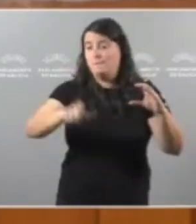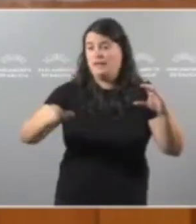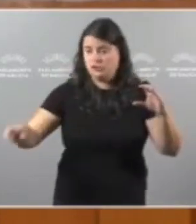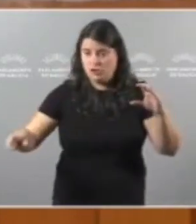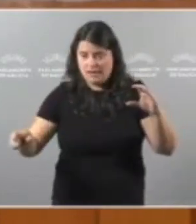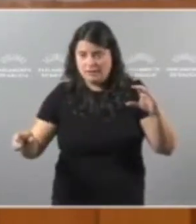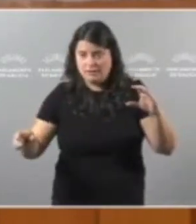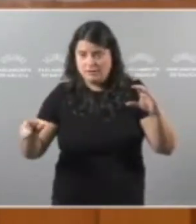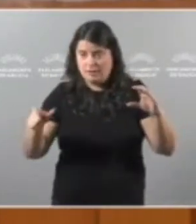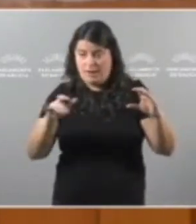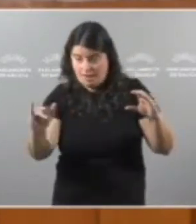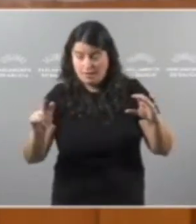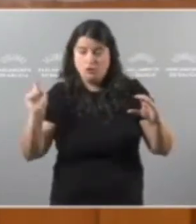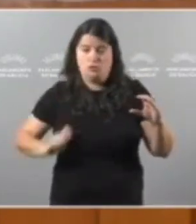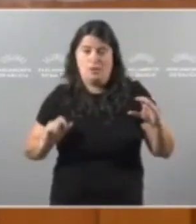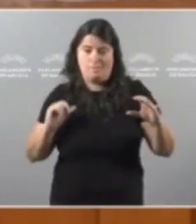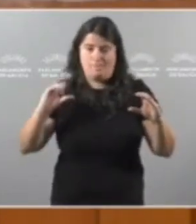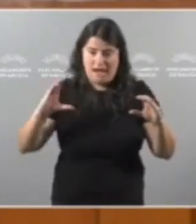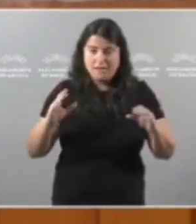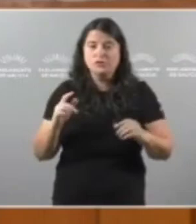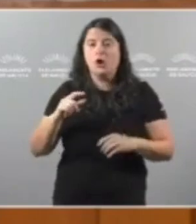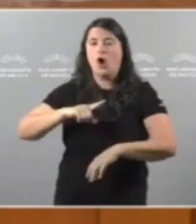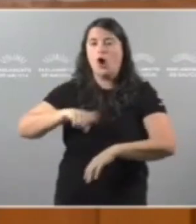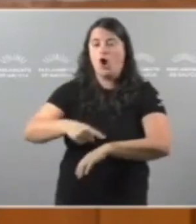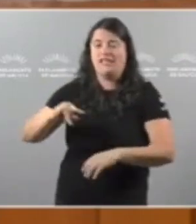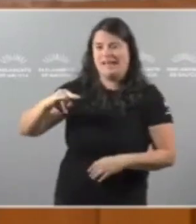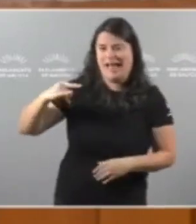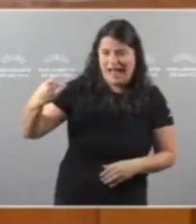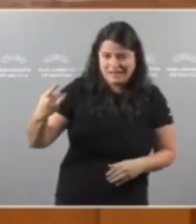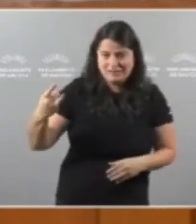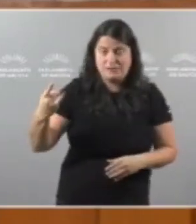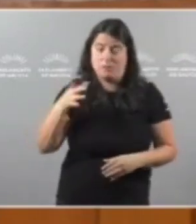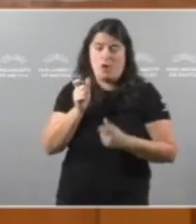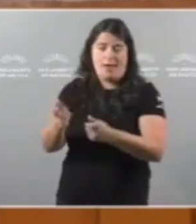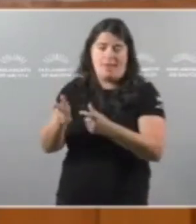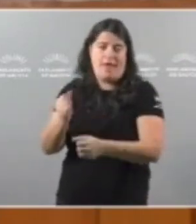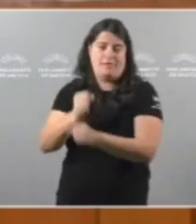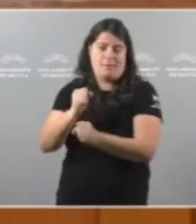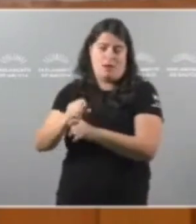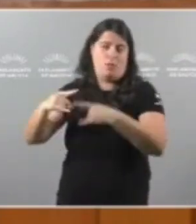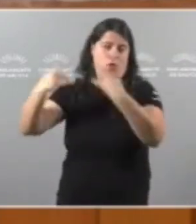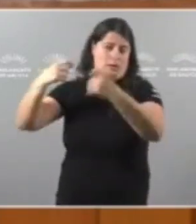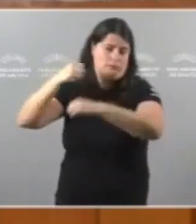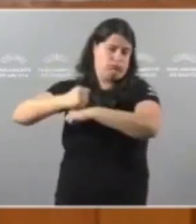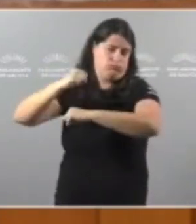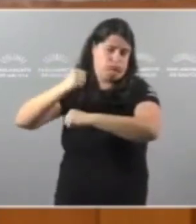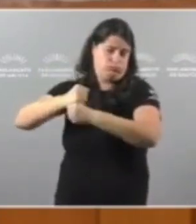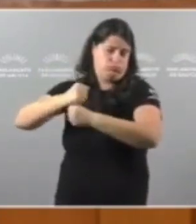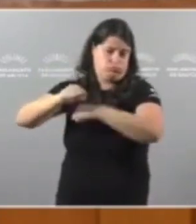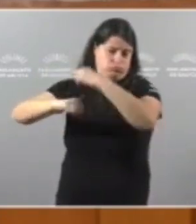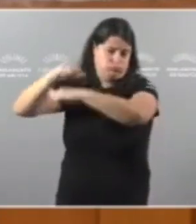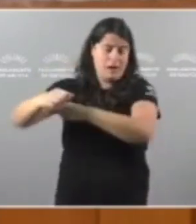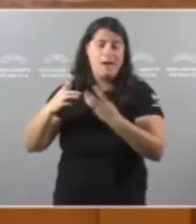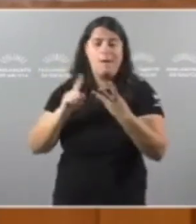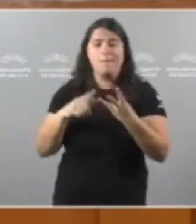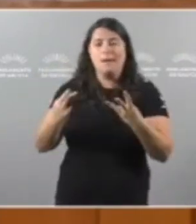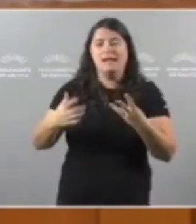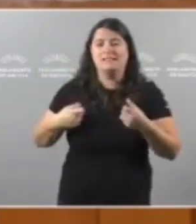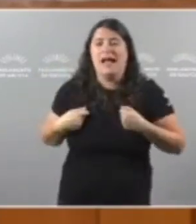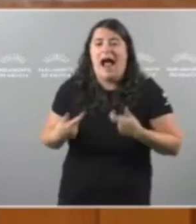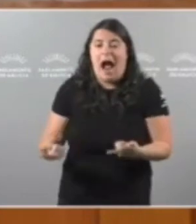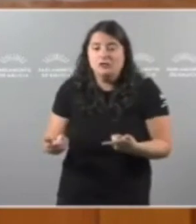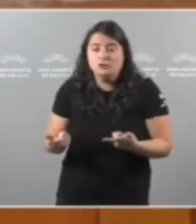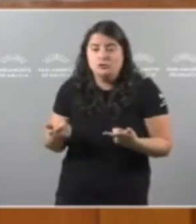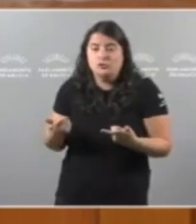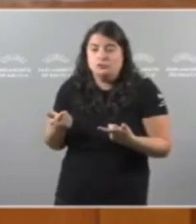Que se existen As horas extra Coas que sobrecargan O personal E gastos Que teñen que ver Pois co funcionamento